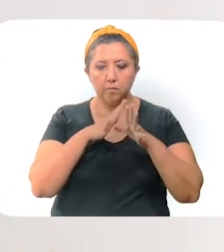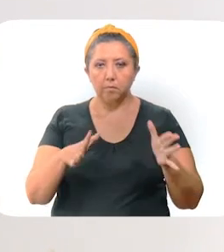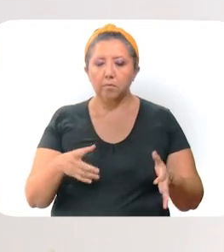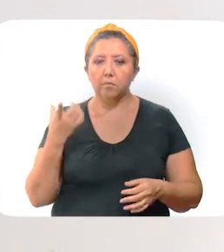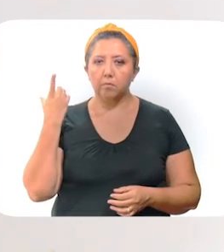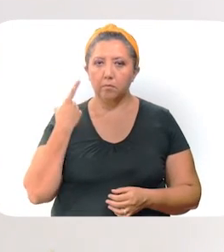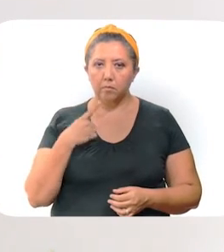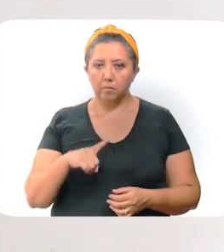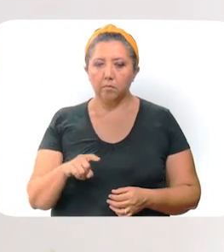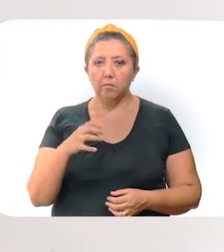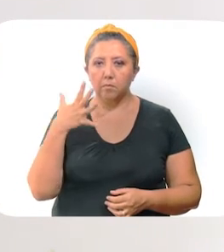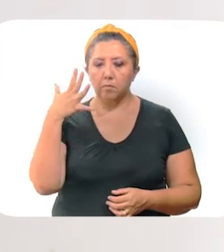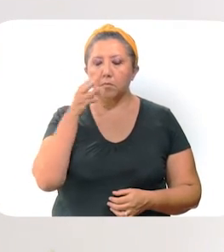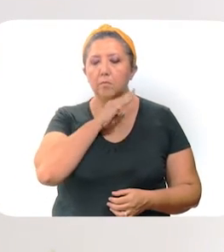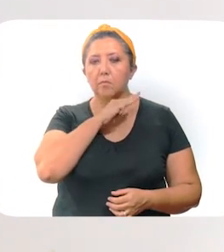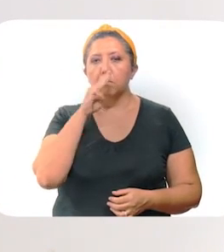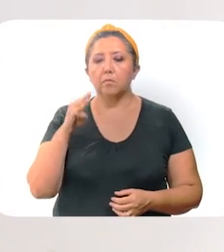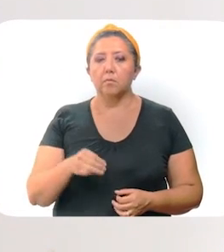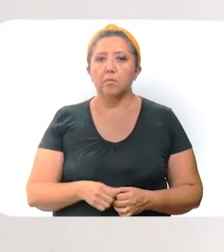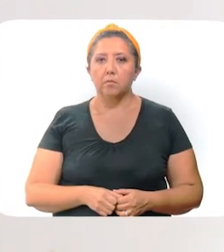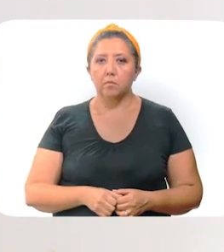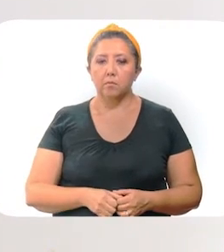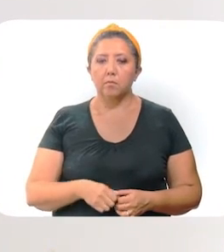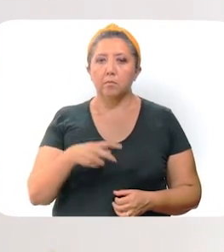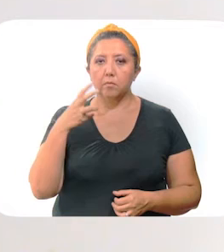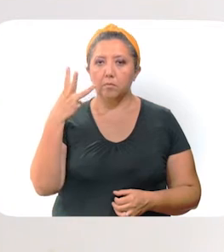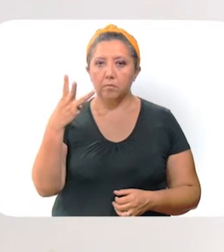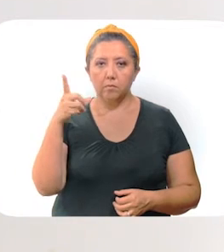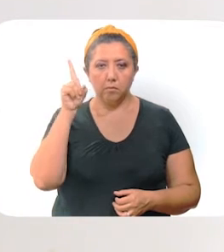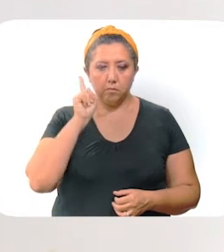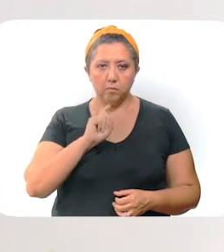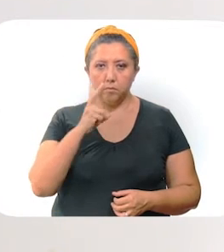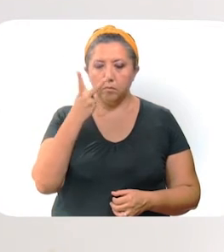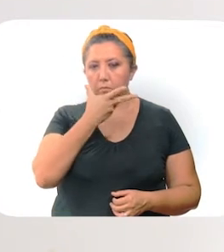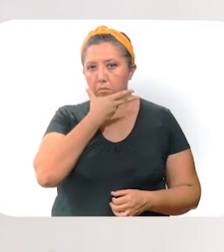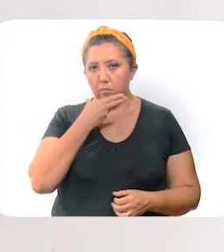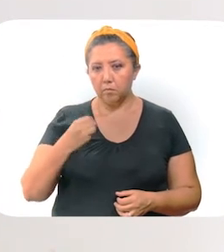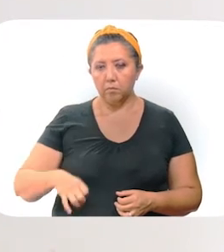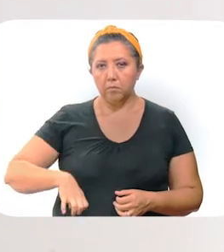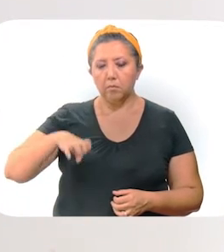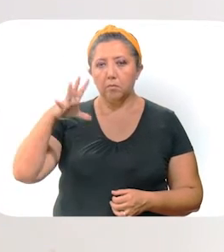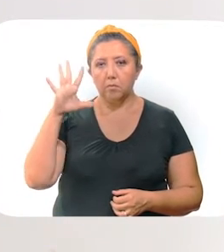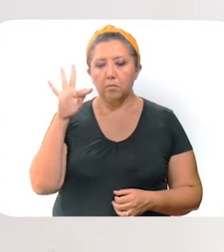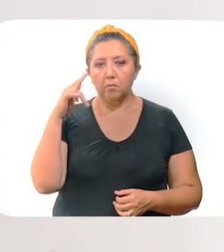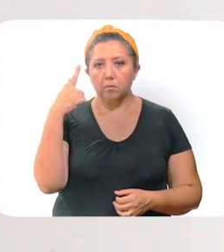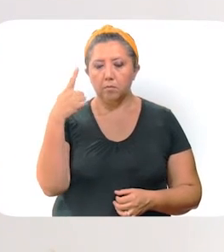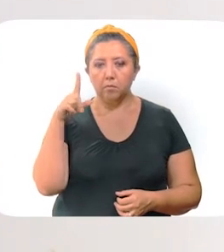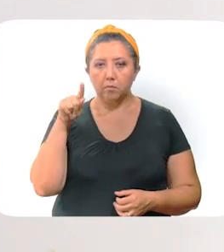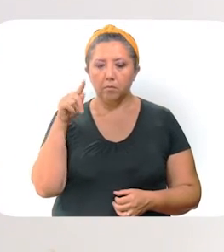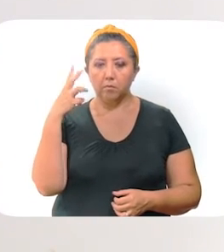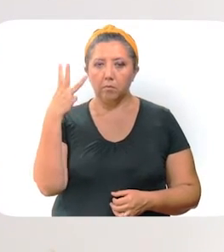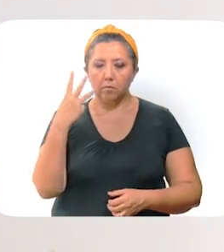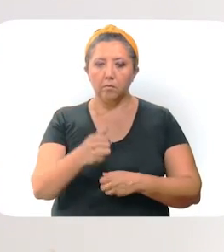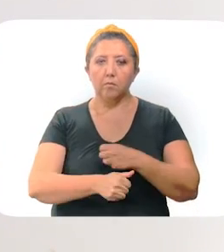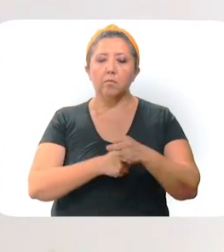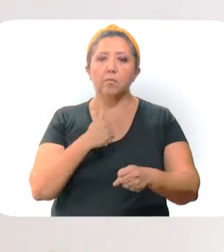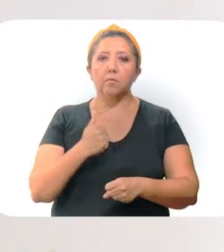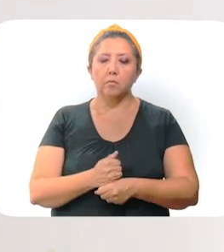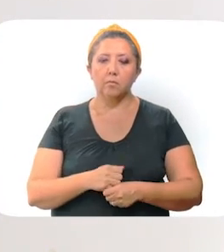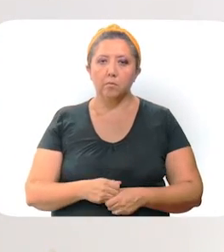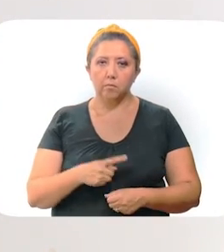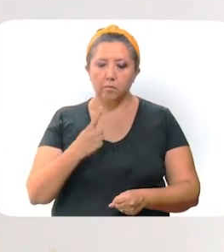médico, informamos de cinco fallecimientos. Son tres mujeres y dos hombres de un rango de edad de 41 a 73 años.